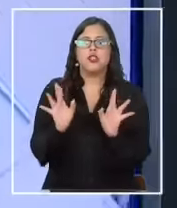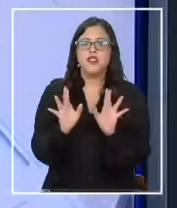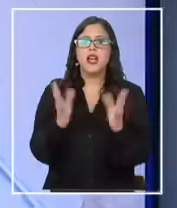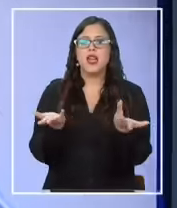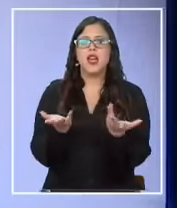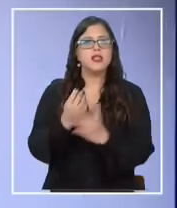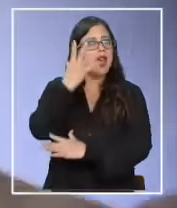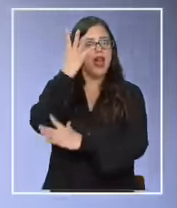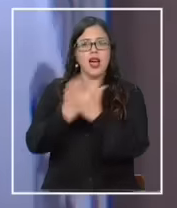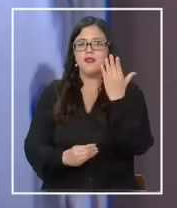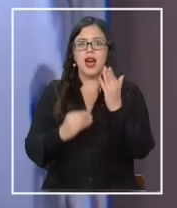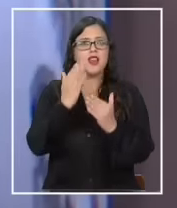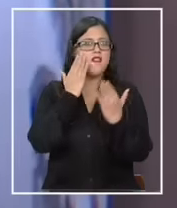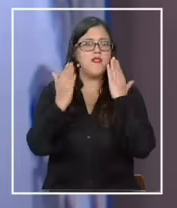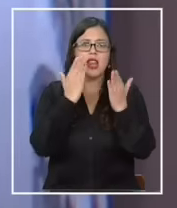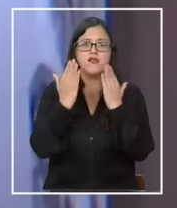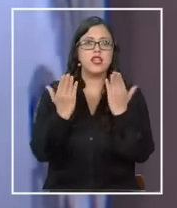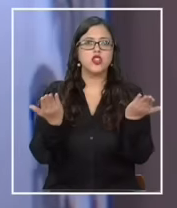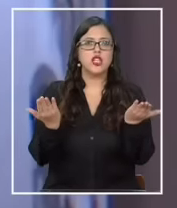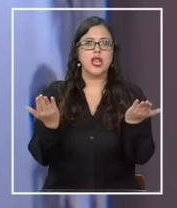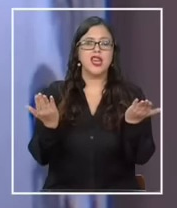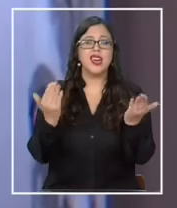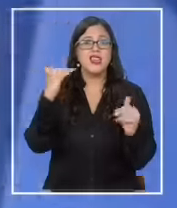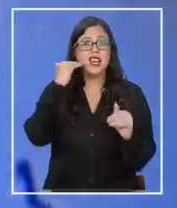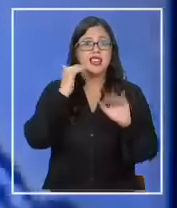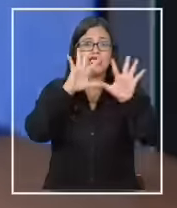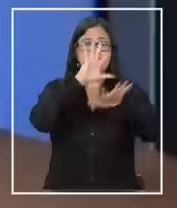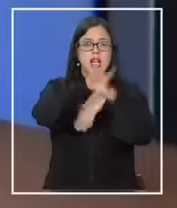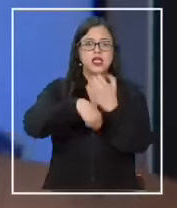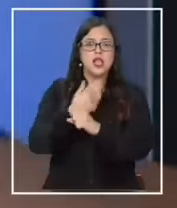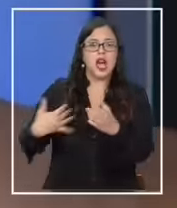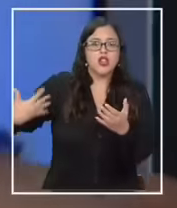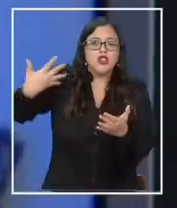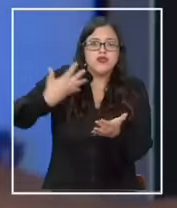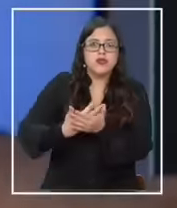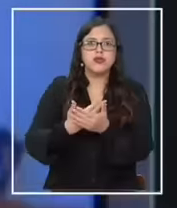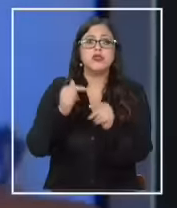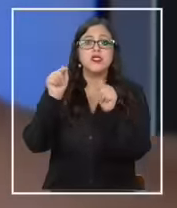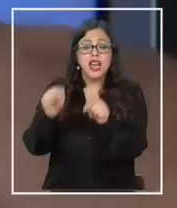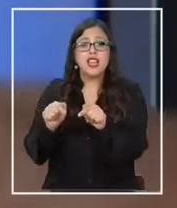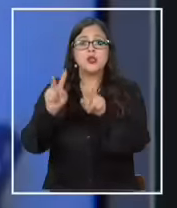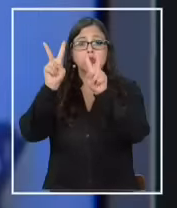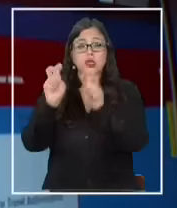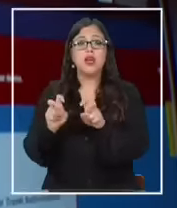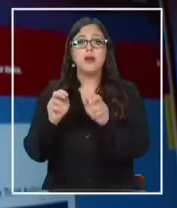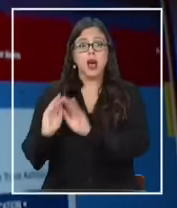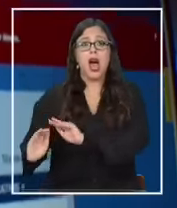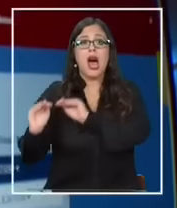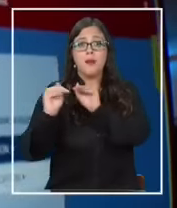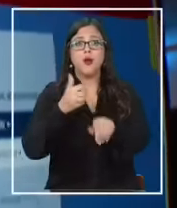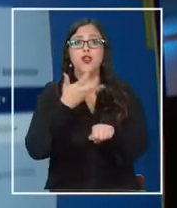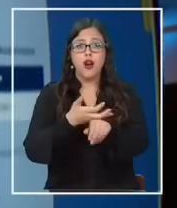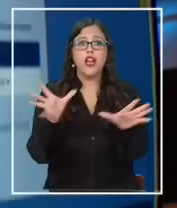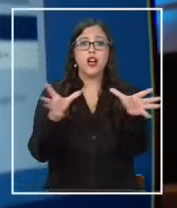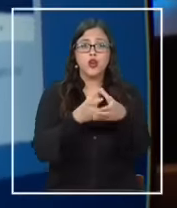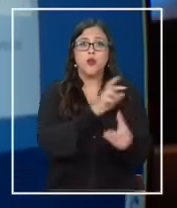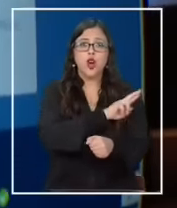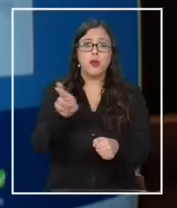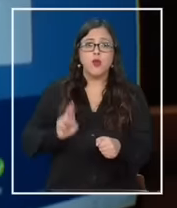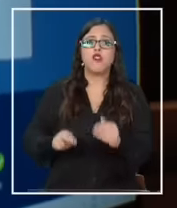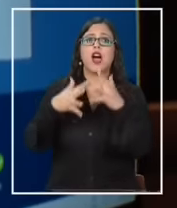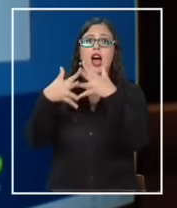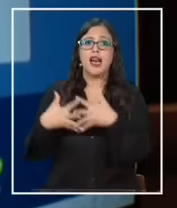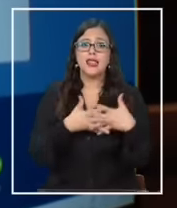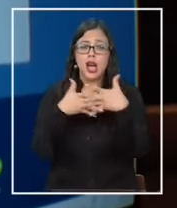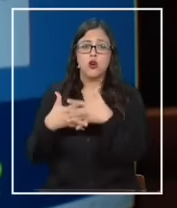de terminar con el beneficio de casi una década, un plan que ha ganado respaldo dentro del Partido Republicano en Estados